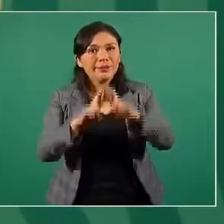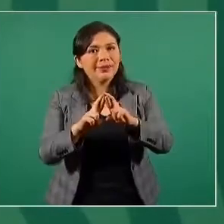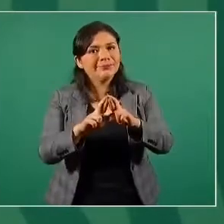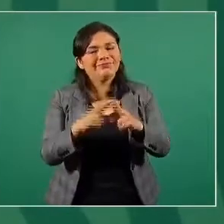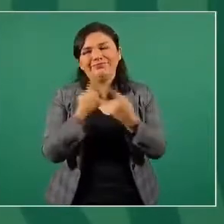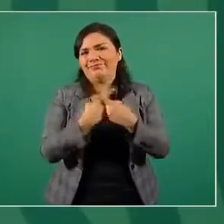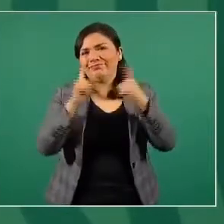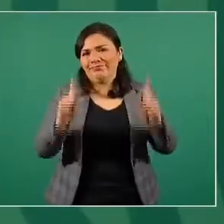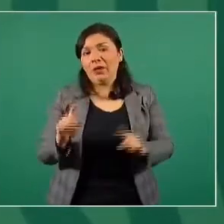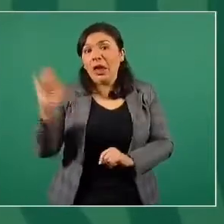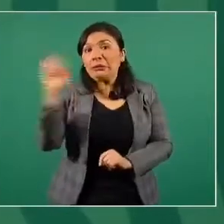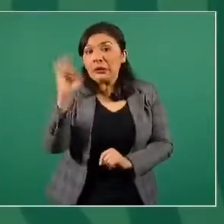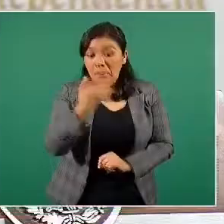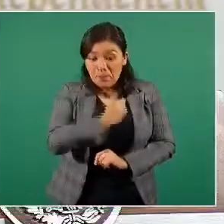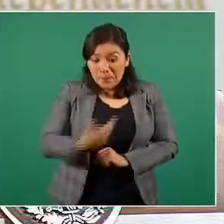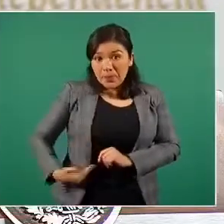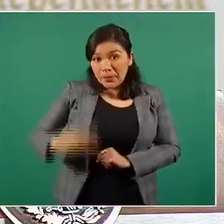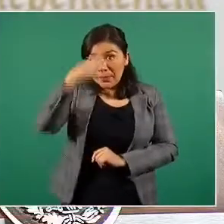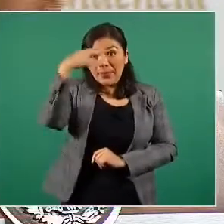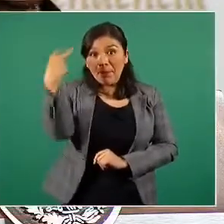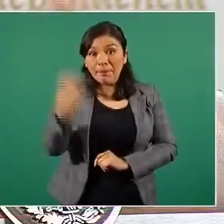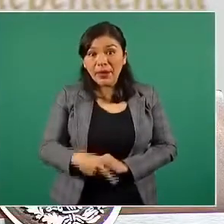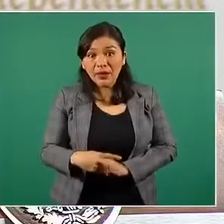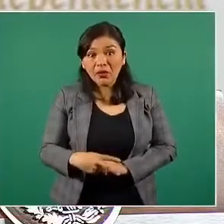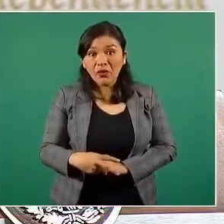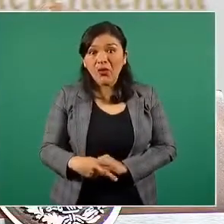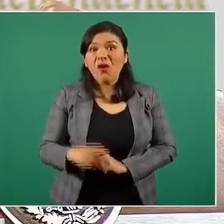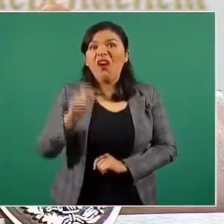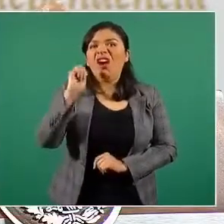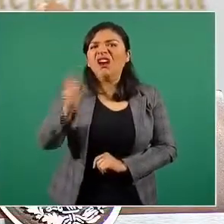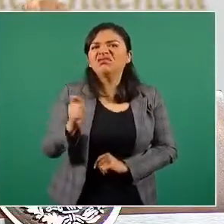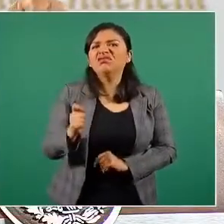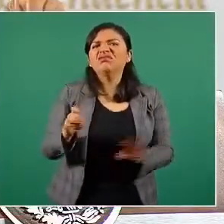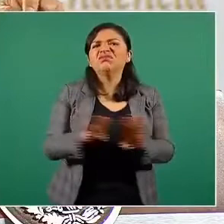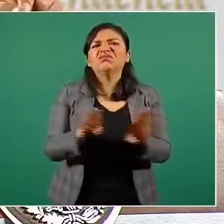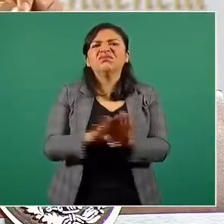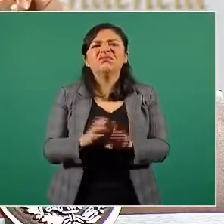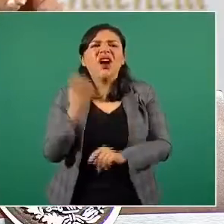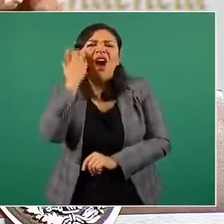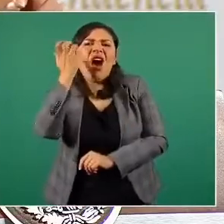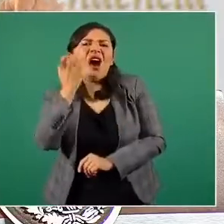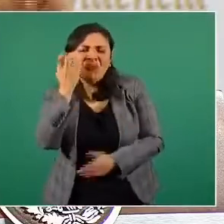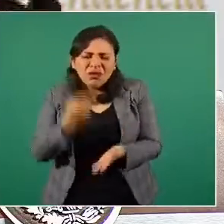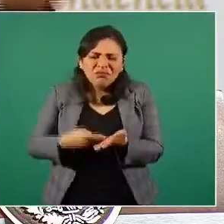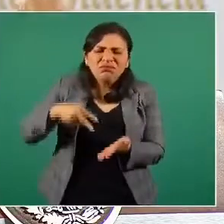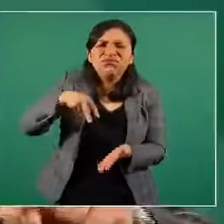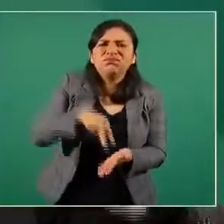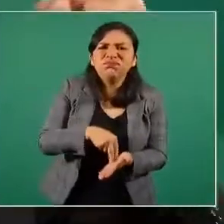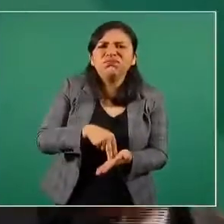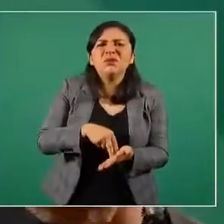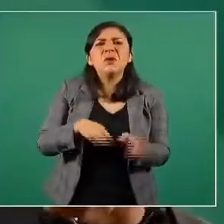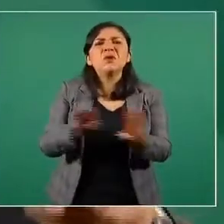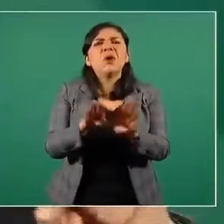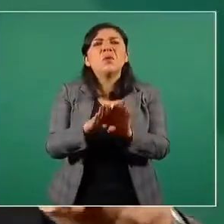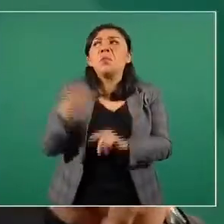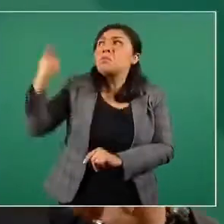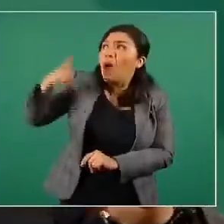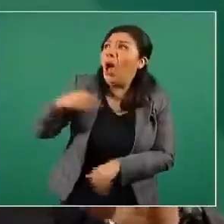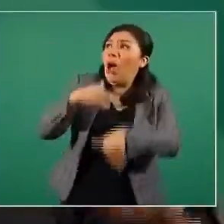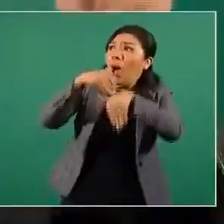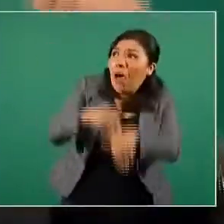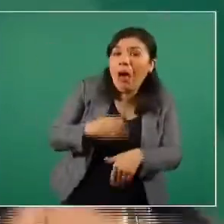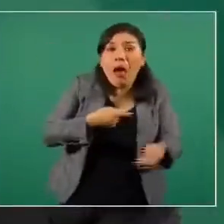Si el presidente de México fuese un tecnócrata, o fuese un títer, un pelele